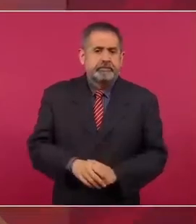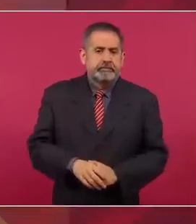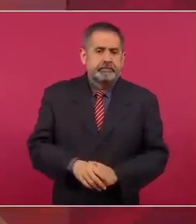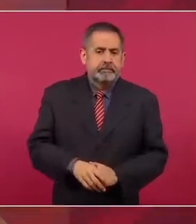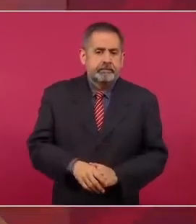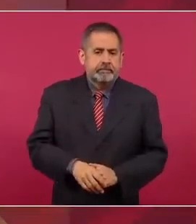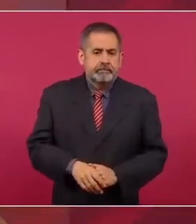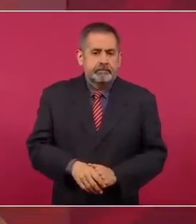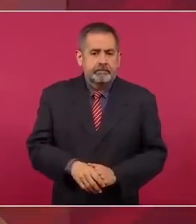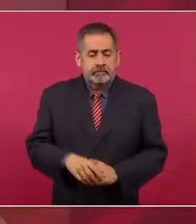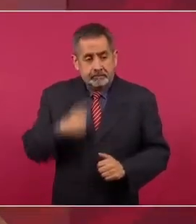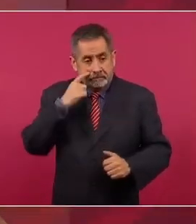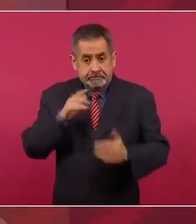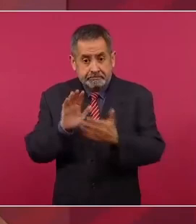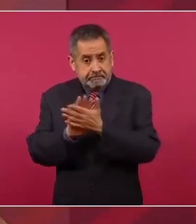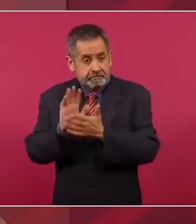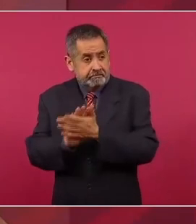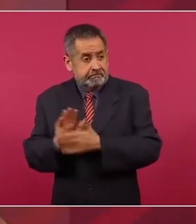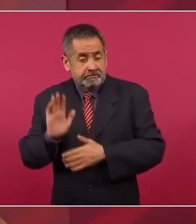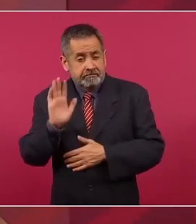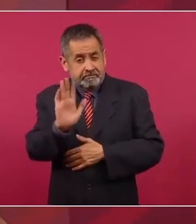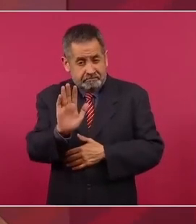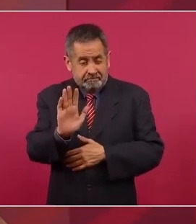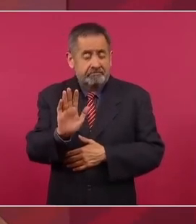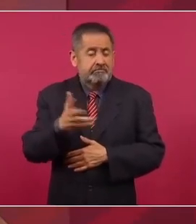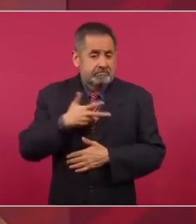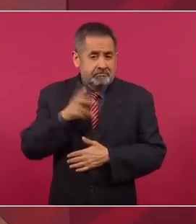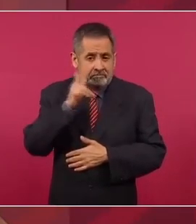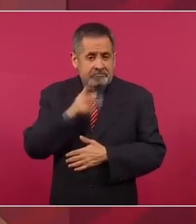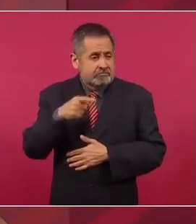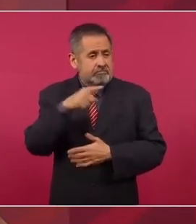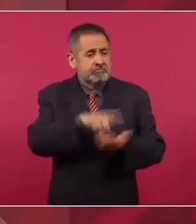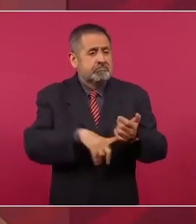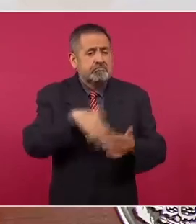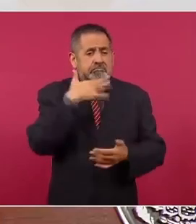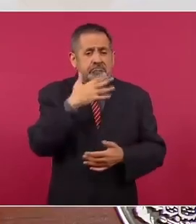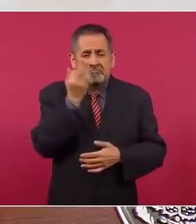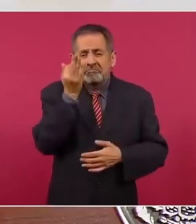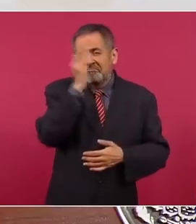Y se demostró de que era un fraude.